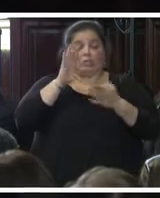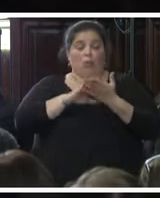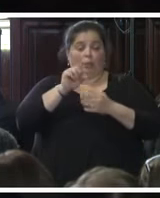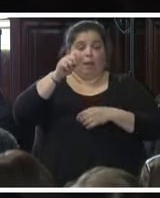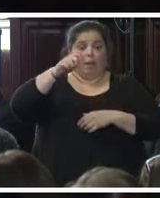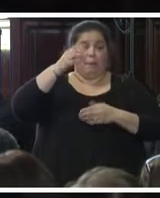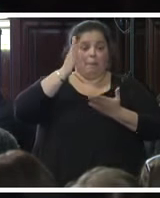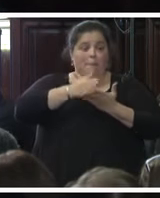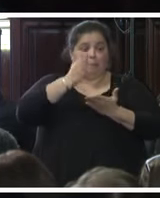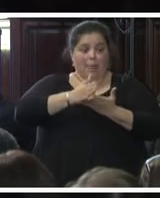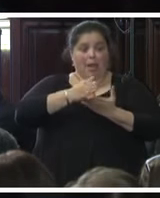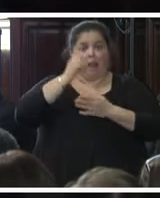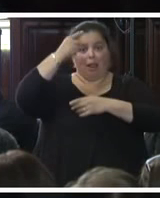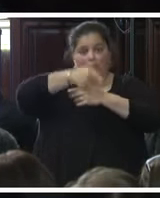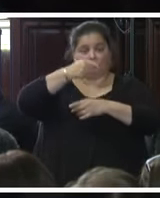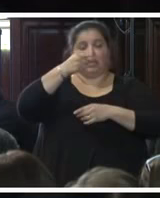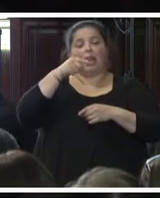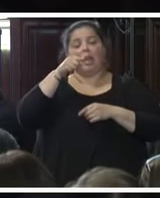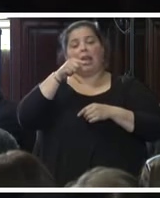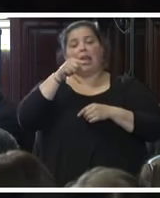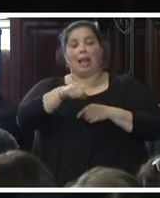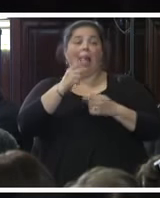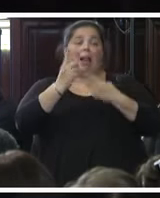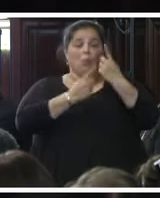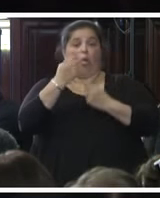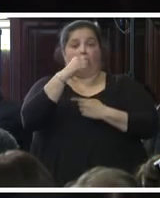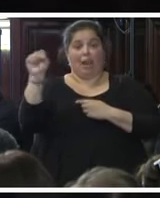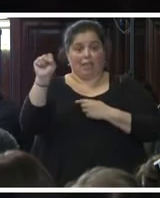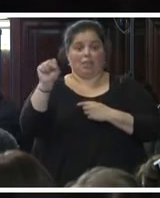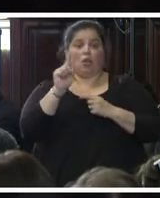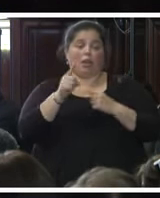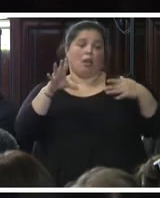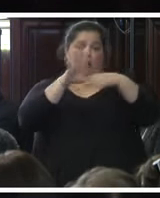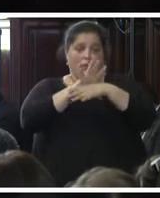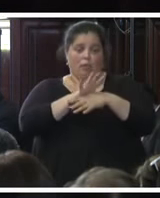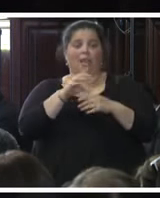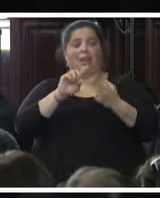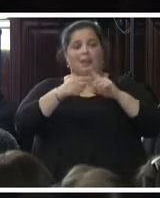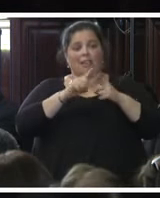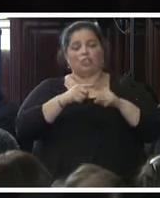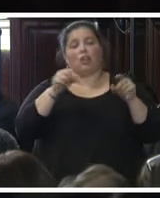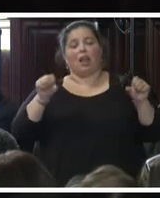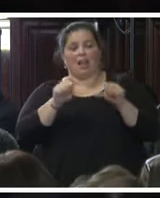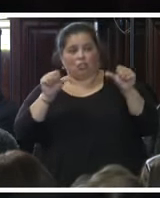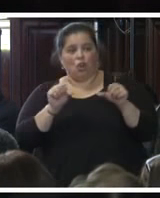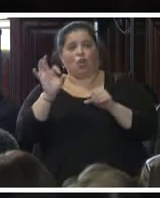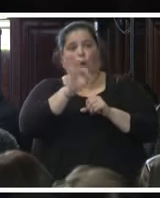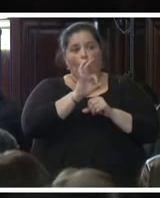por los delitos que se consideró correspondían en función de la acción u omisión que tuvieron.